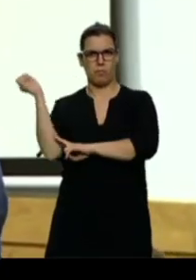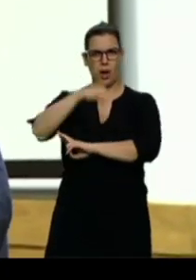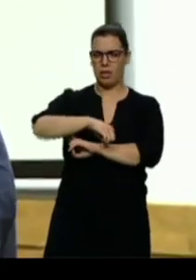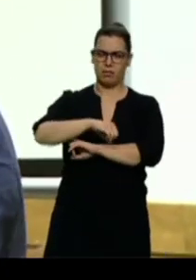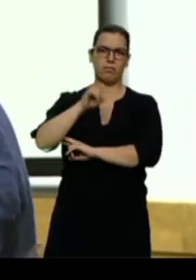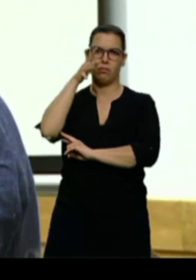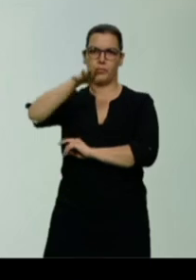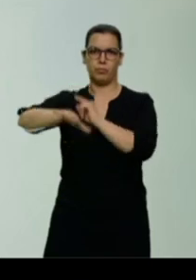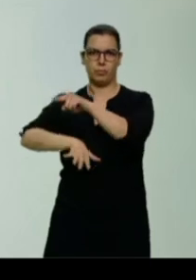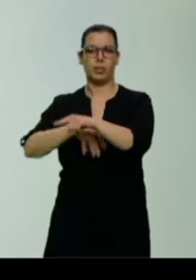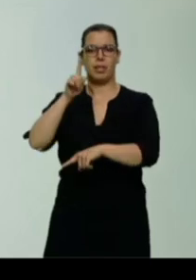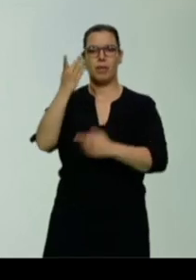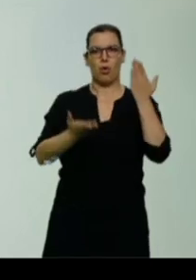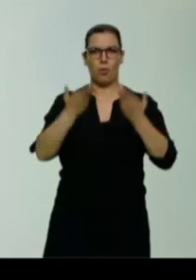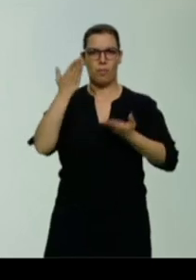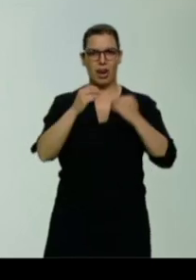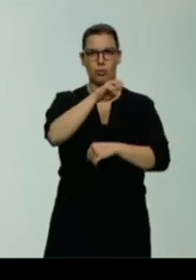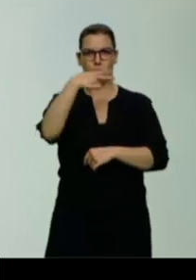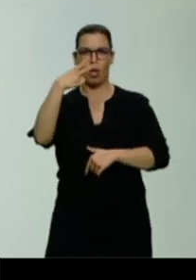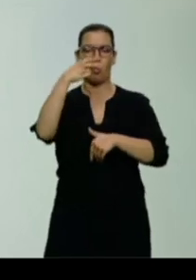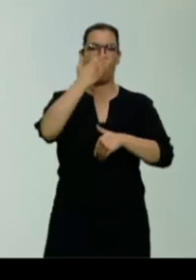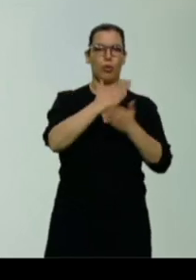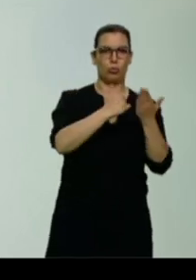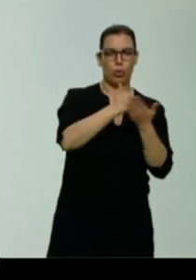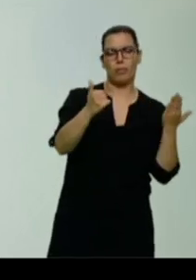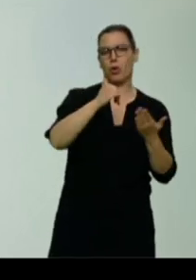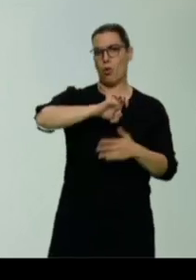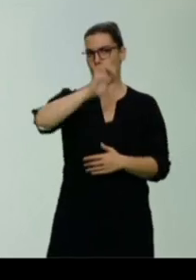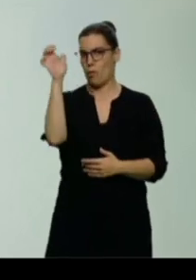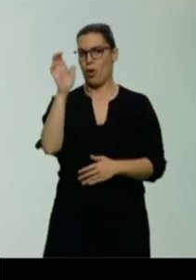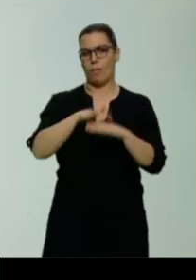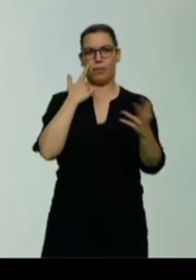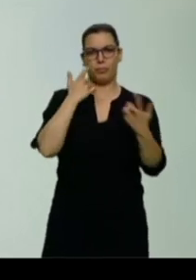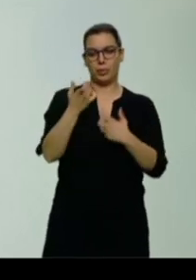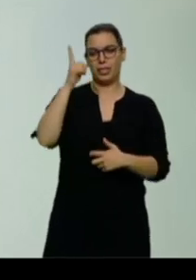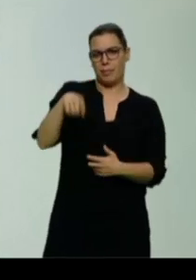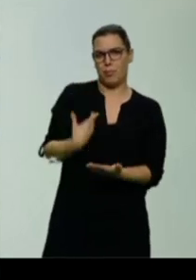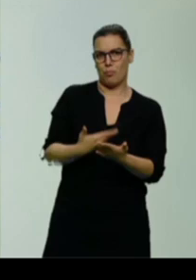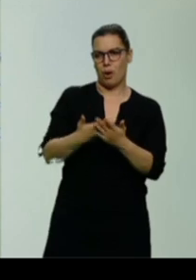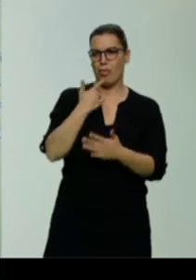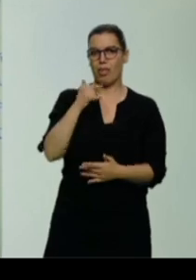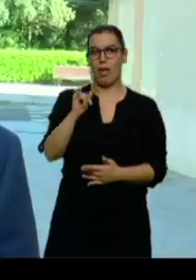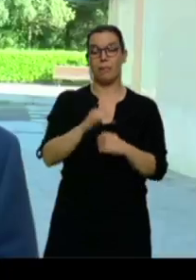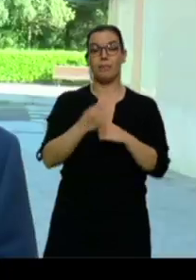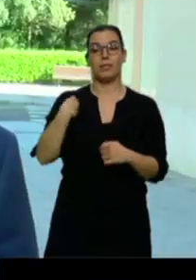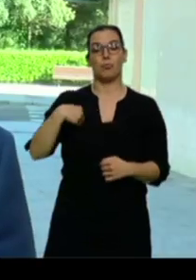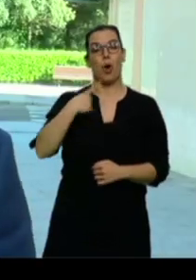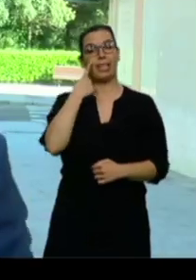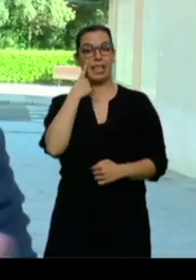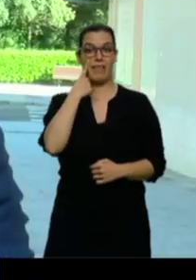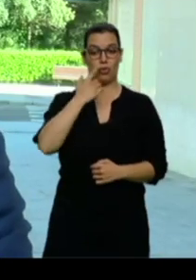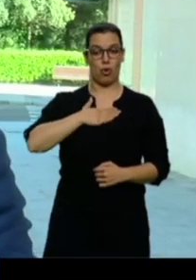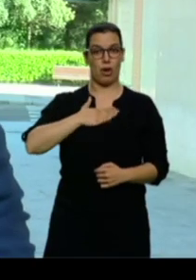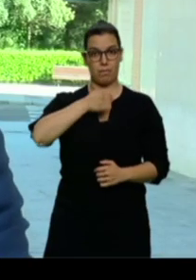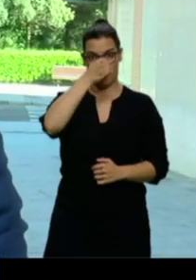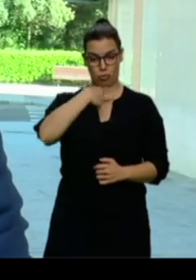el contraste. El error se producía luego en una segunda mesa. Asegura que tienen pruebas. Lo que nuestros interventores el día de la votación nos enviaban vía WhatsApp,